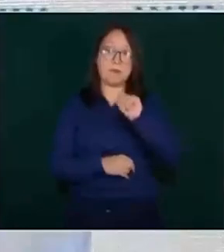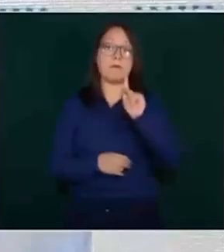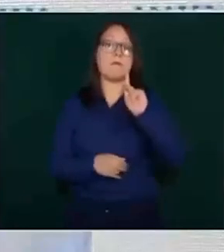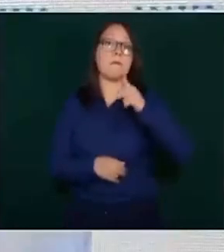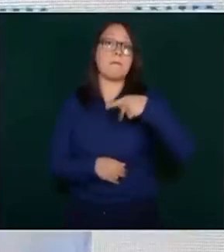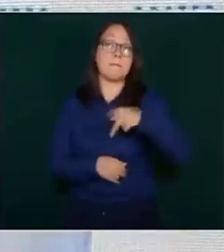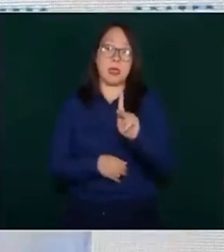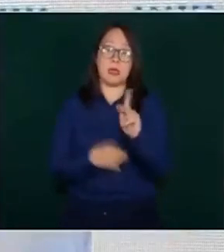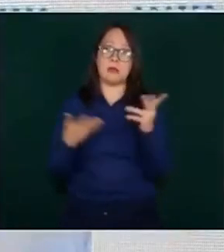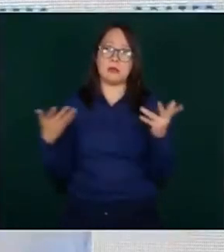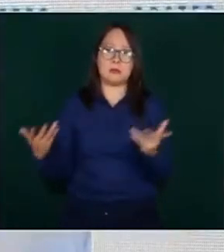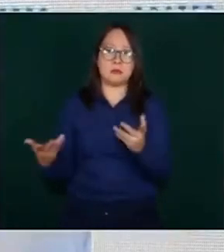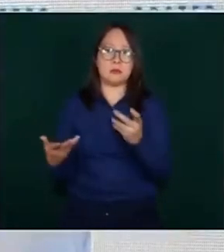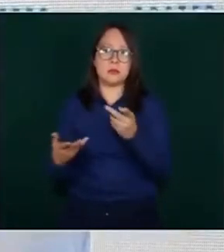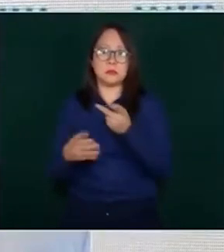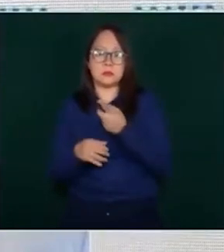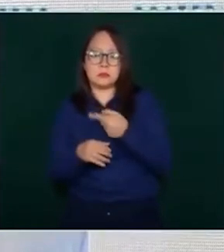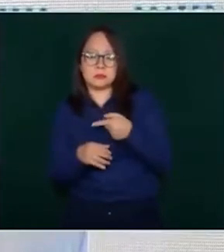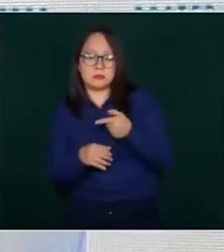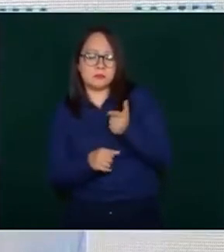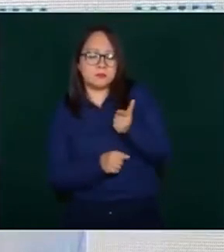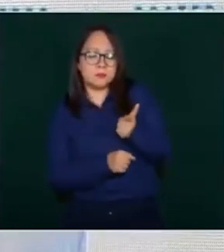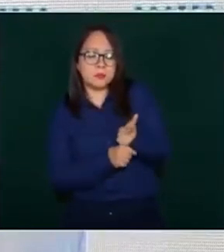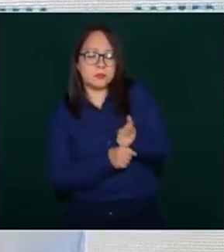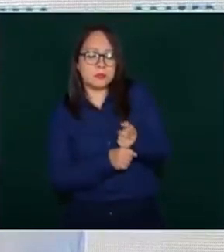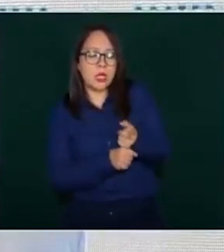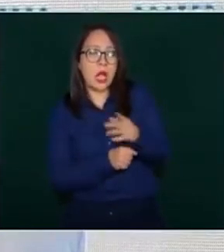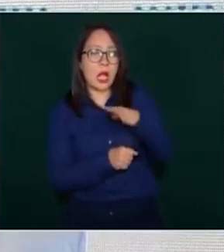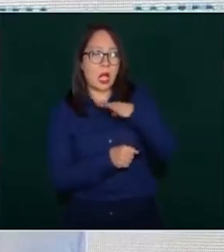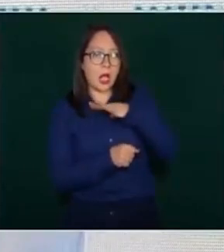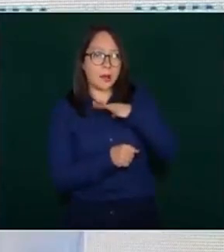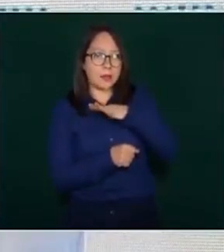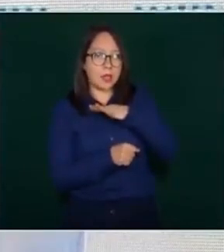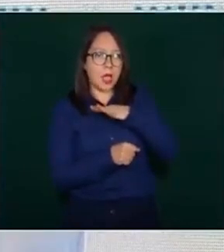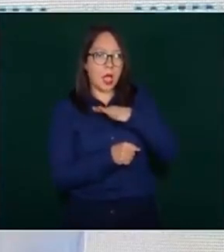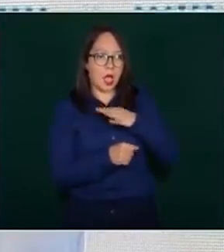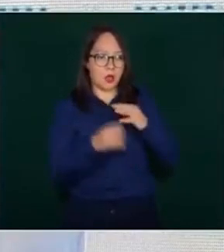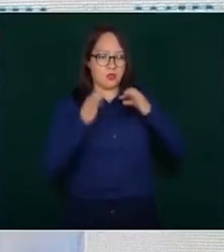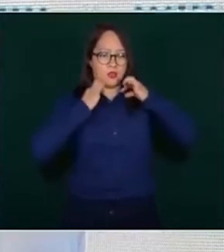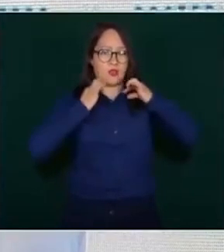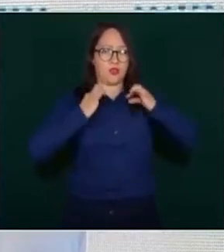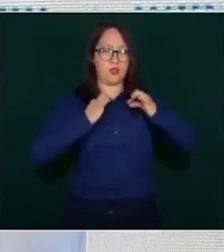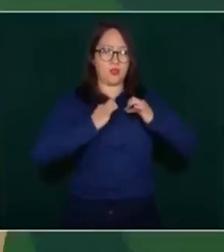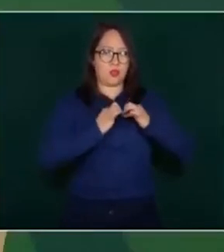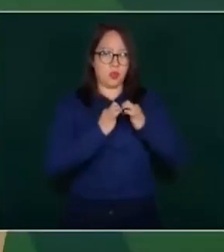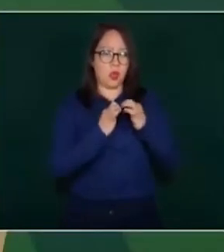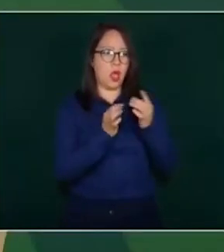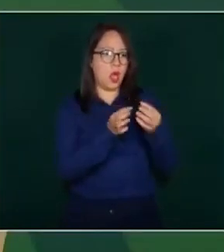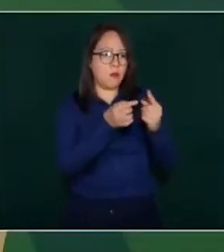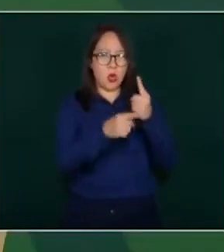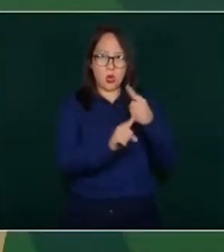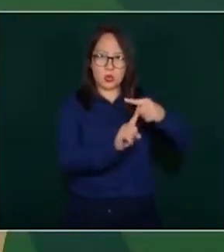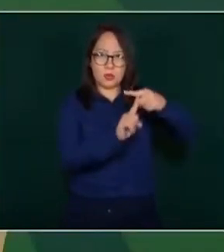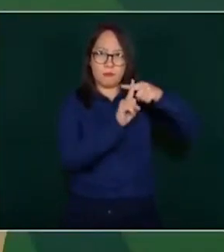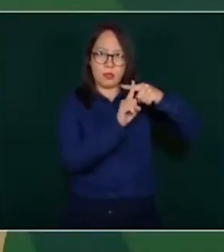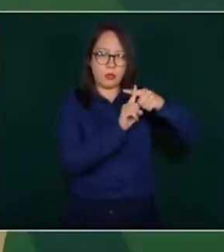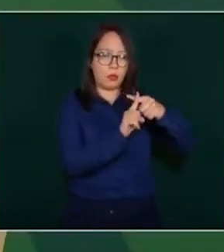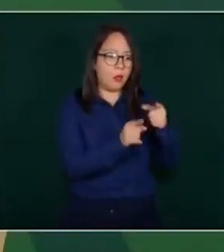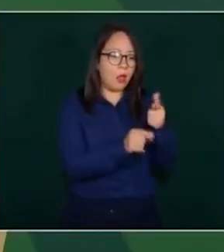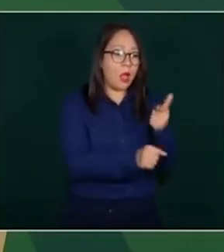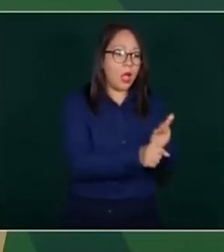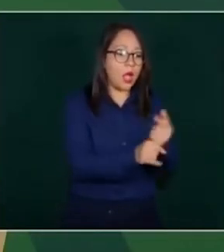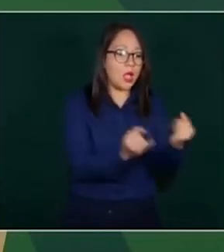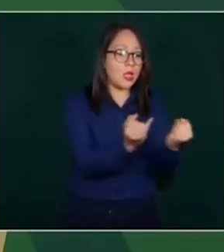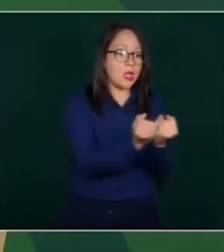que había un crucifijo que coincide con el que traía, así como la ropa